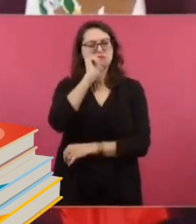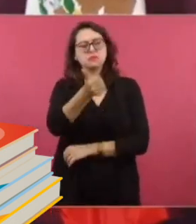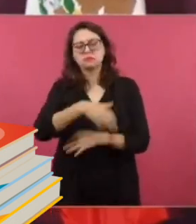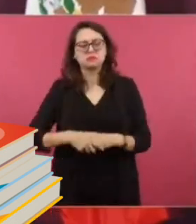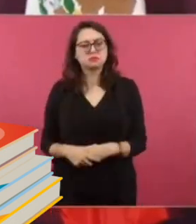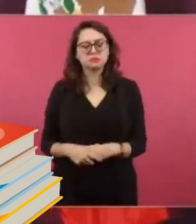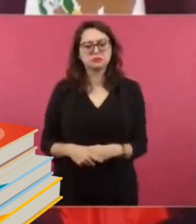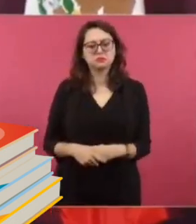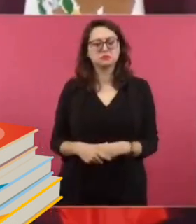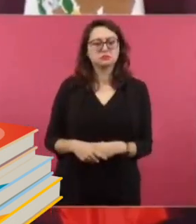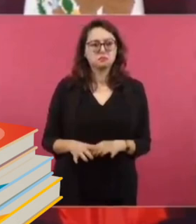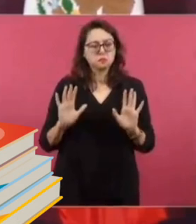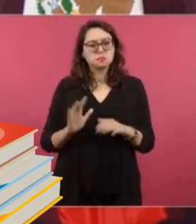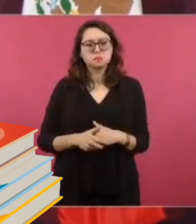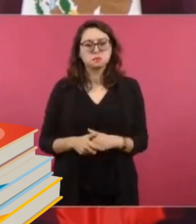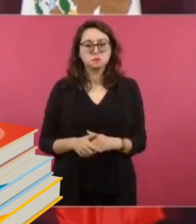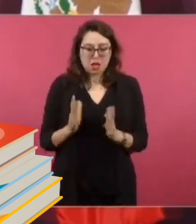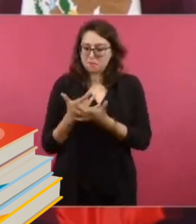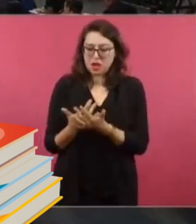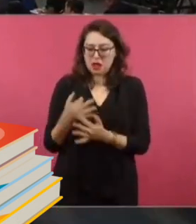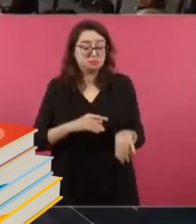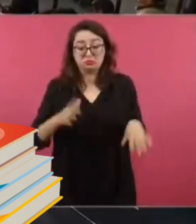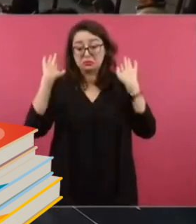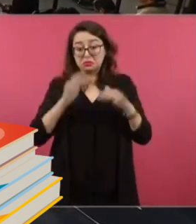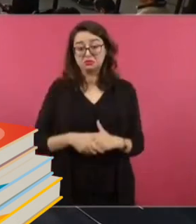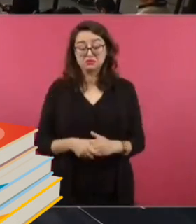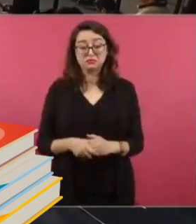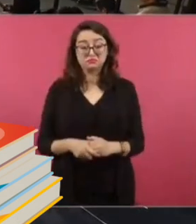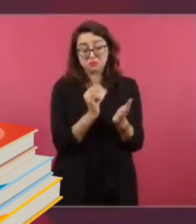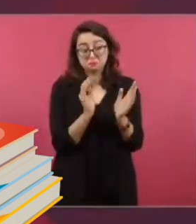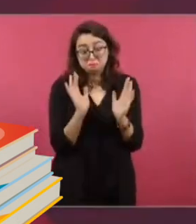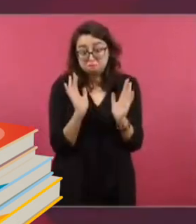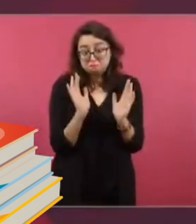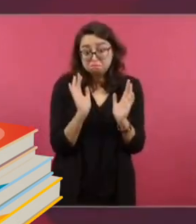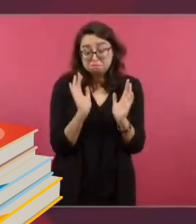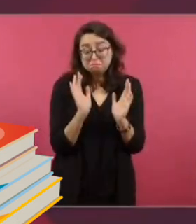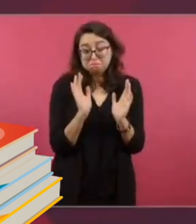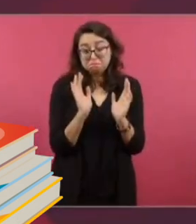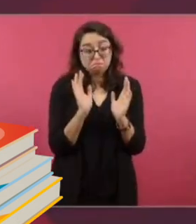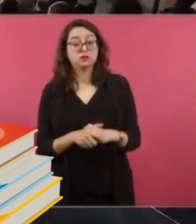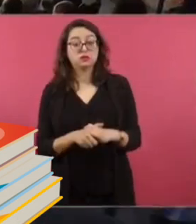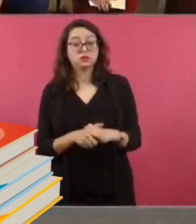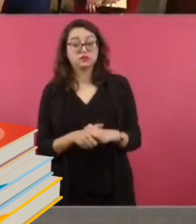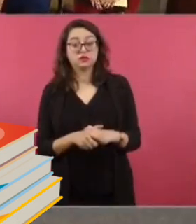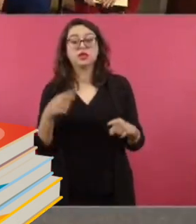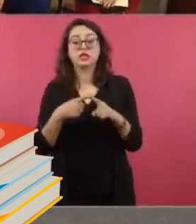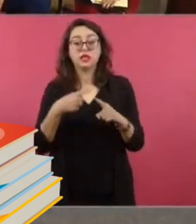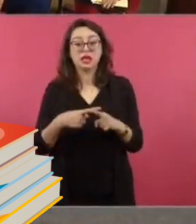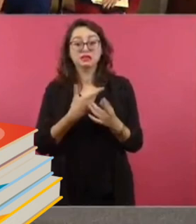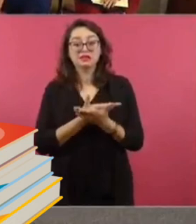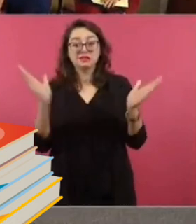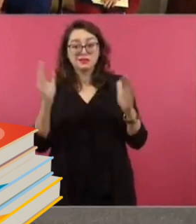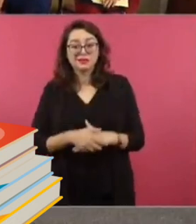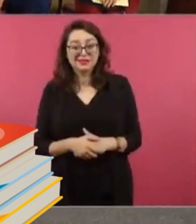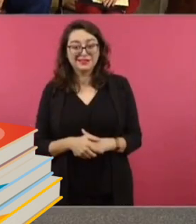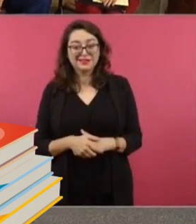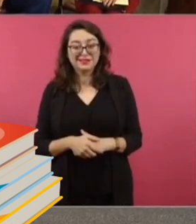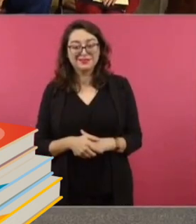se termine el juicio. Ellos van a decidir y vamos a esperar. Levanten la mano y van a decir no.